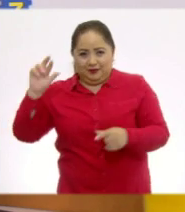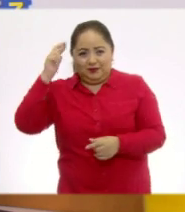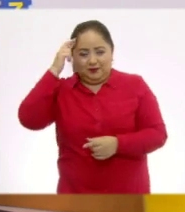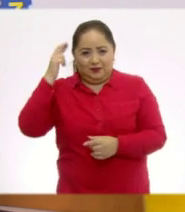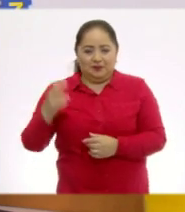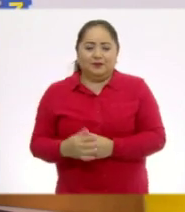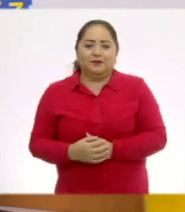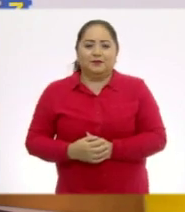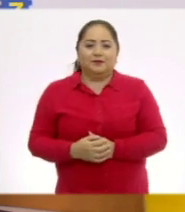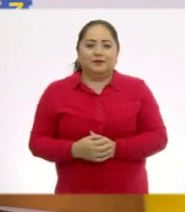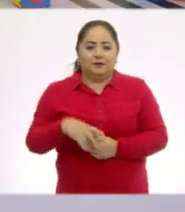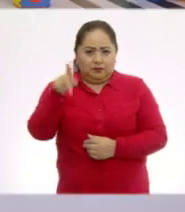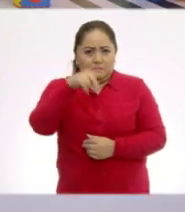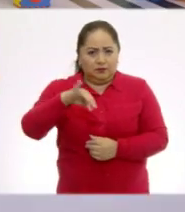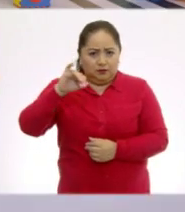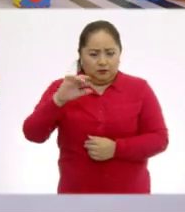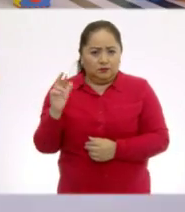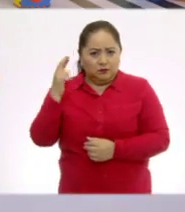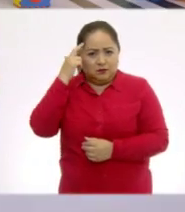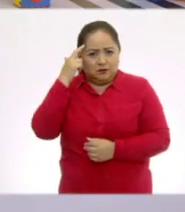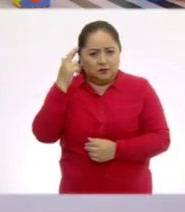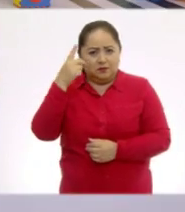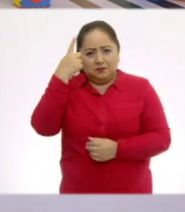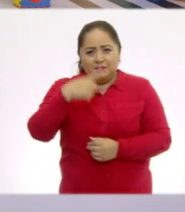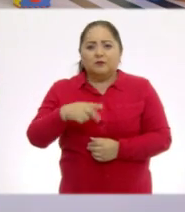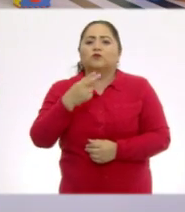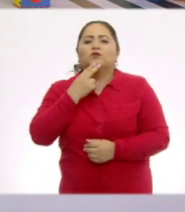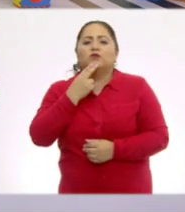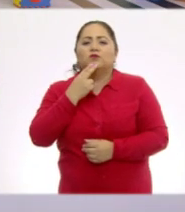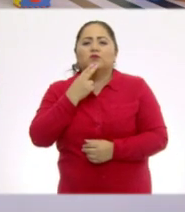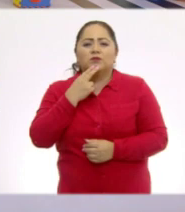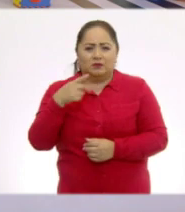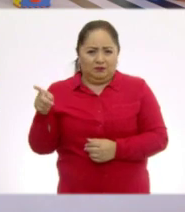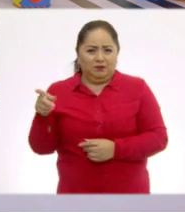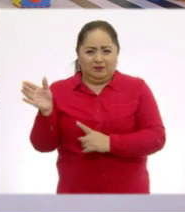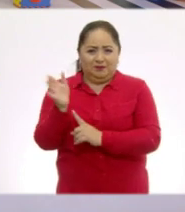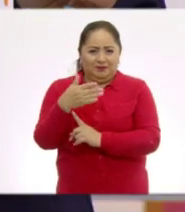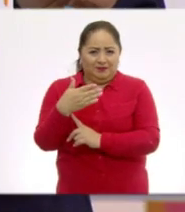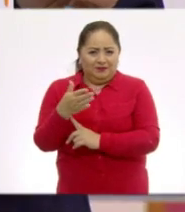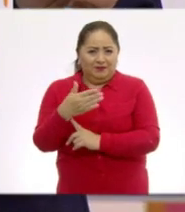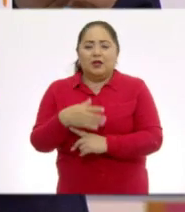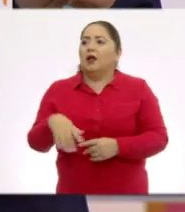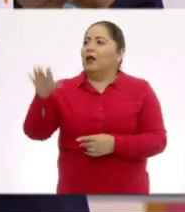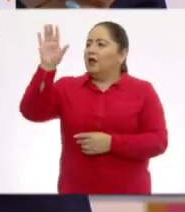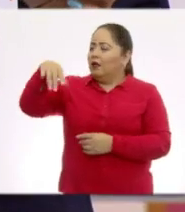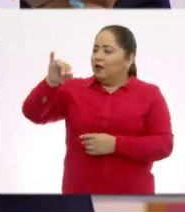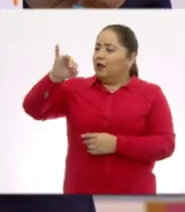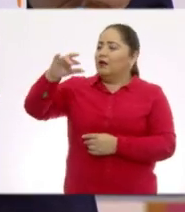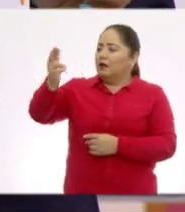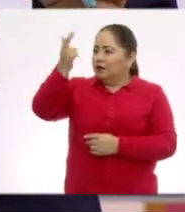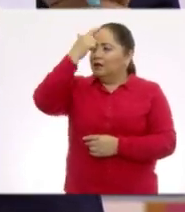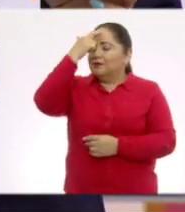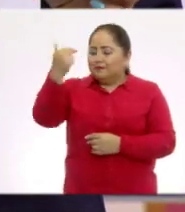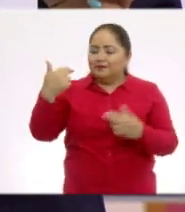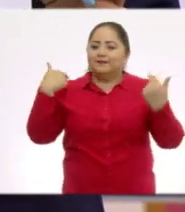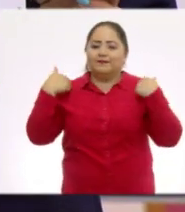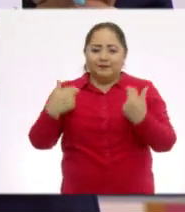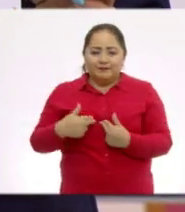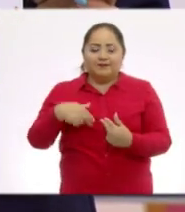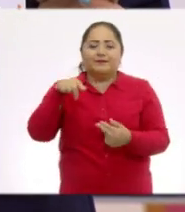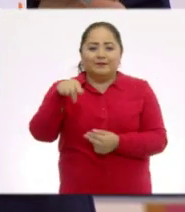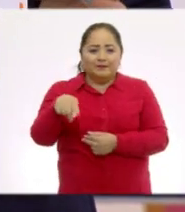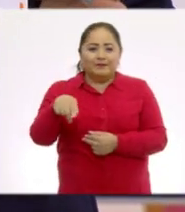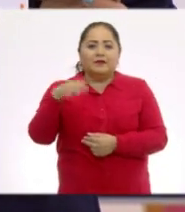Esa forma. ¿Sí la recuerdan? ¿Para utilizarla en las banderas? ¡Ah! Tienes razón, maestra Angie. Era la